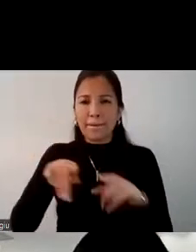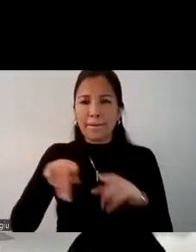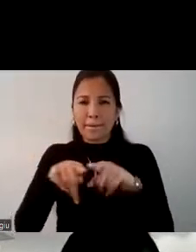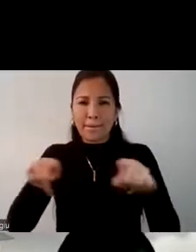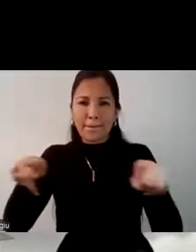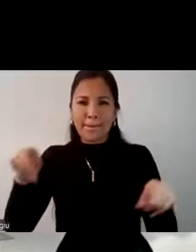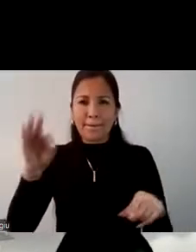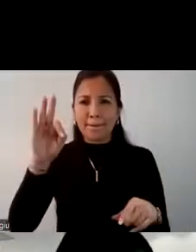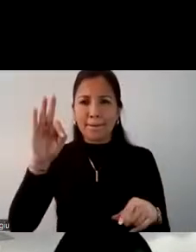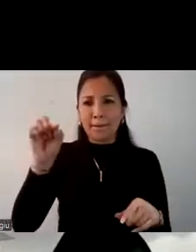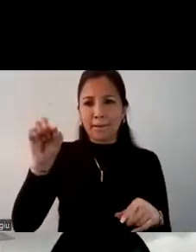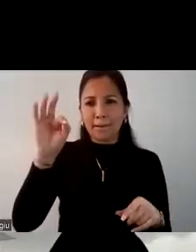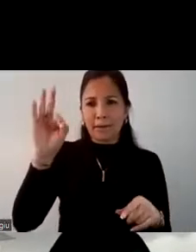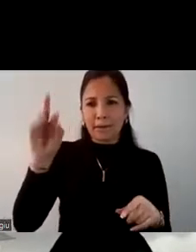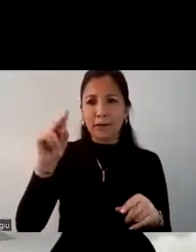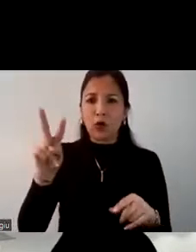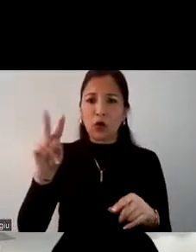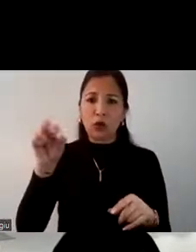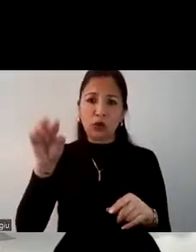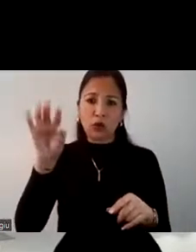.7 y 2.9.